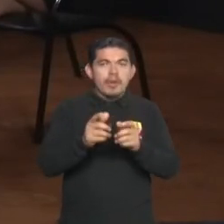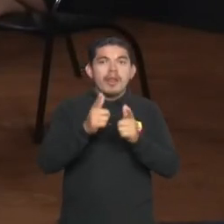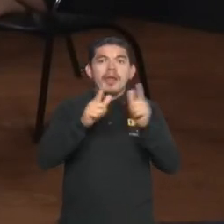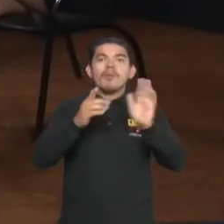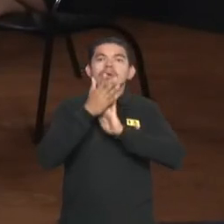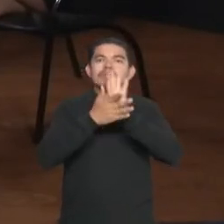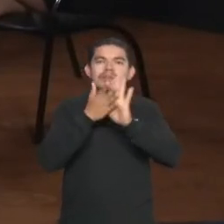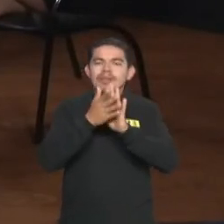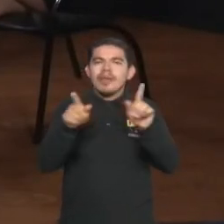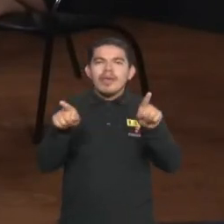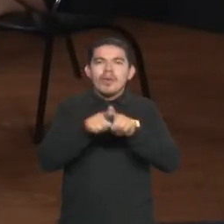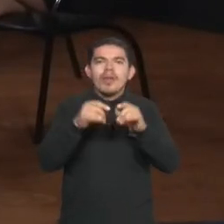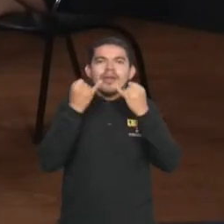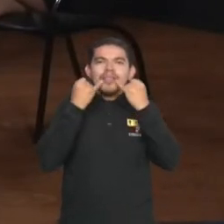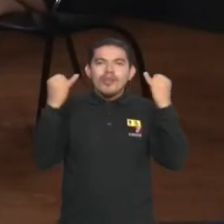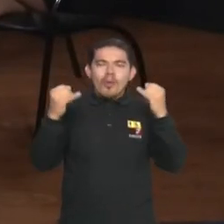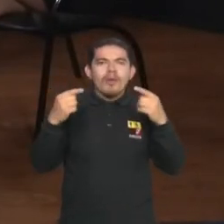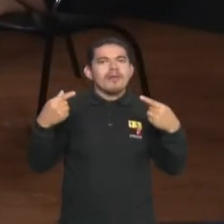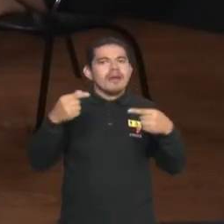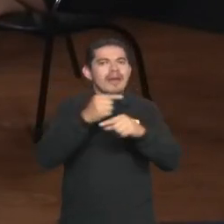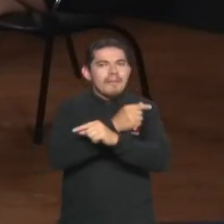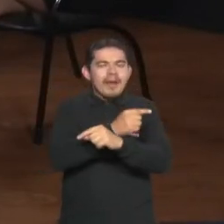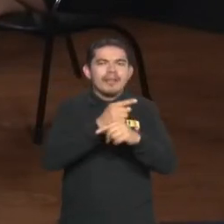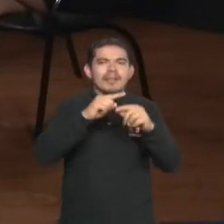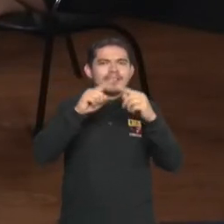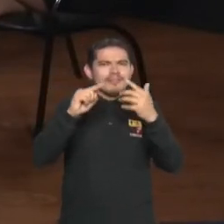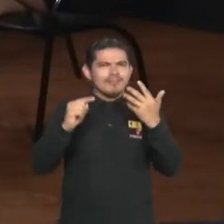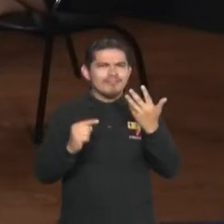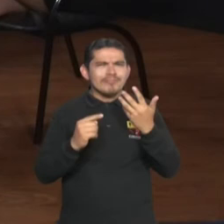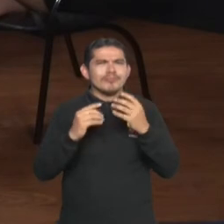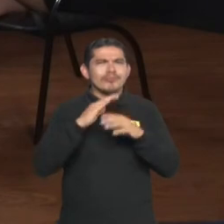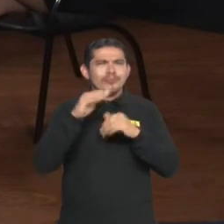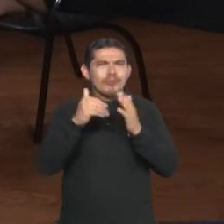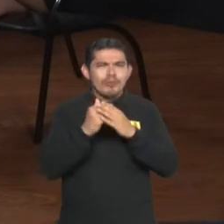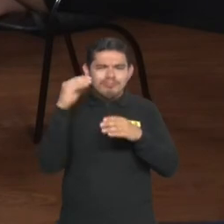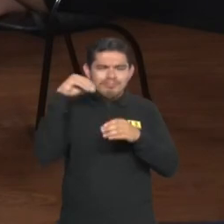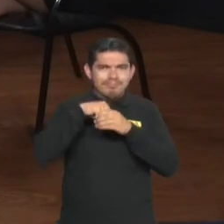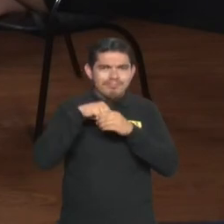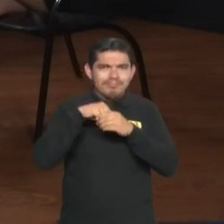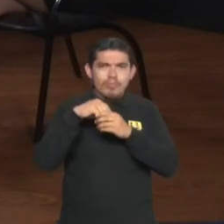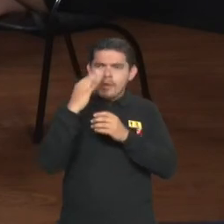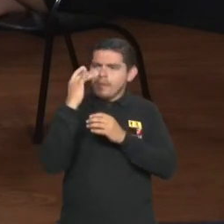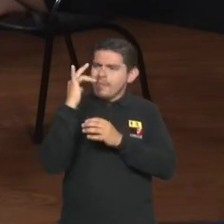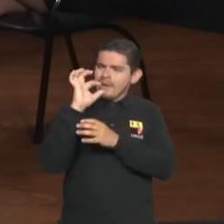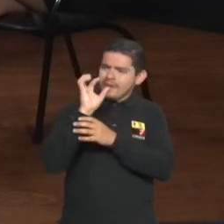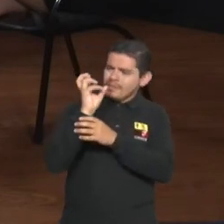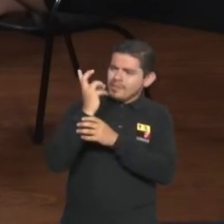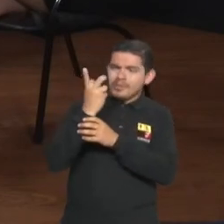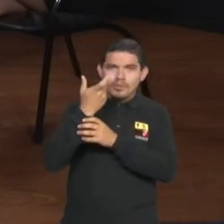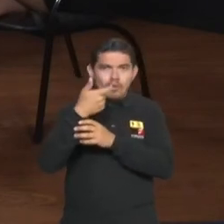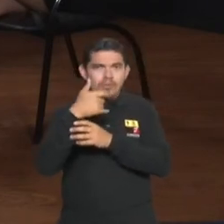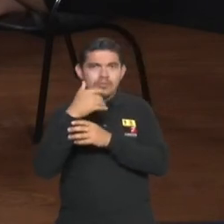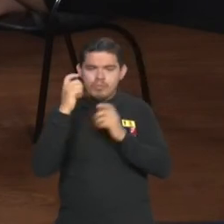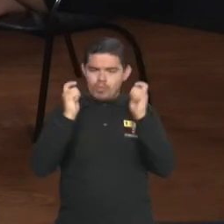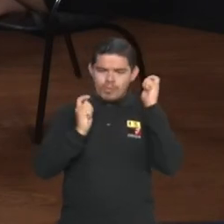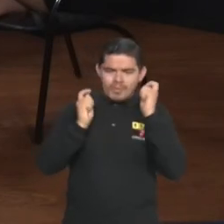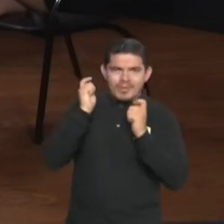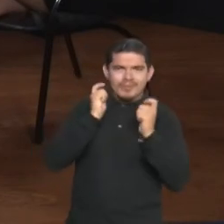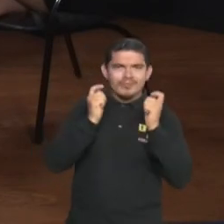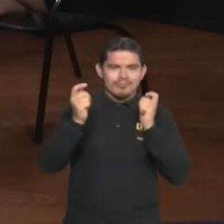como tal que tiene una sintaxis, una gramatria, una fonología, morfología, lo tiene todo. Y posterior a eso nosotros tenemos otros